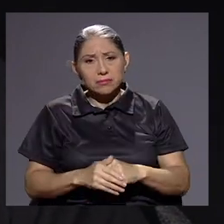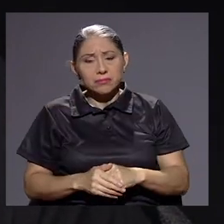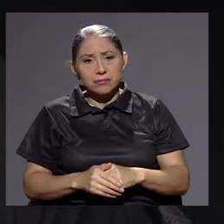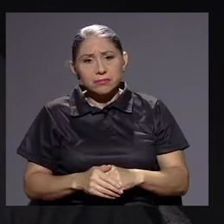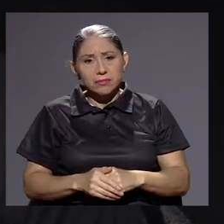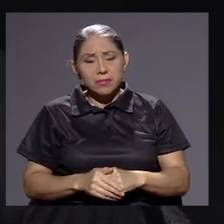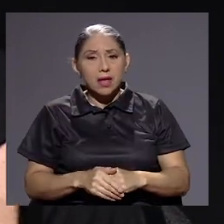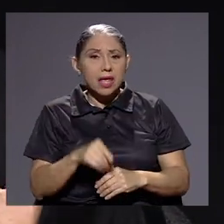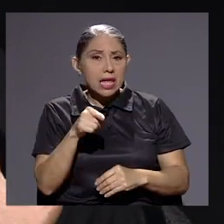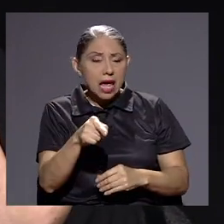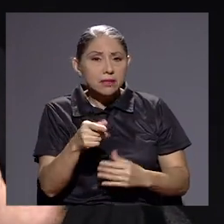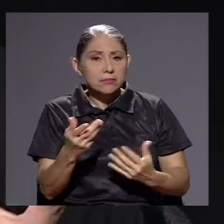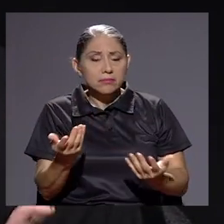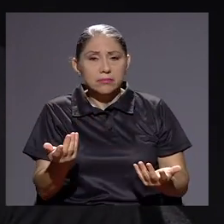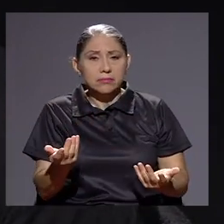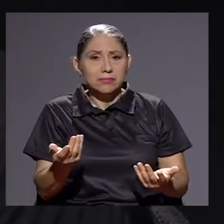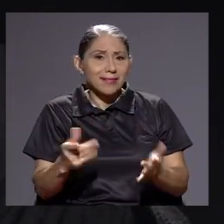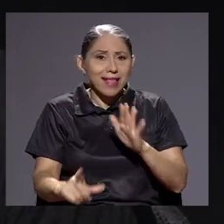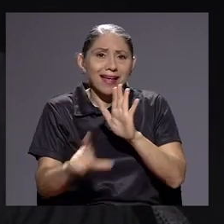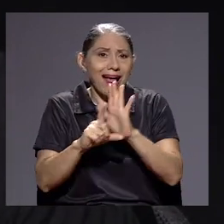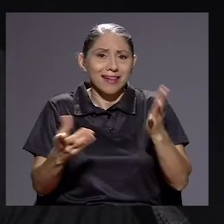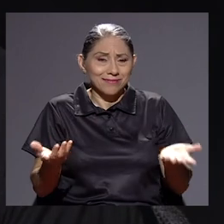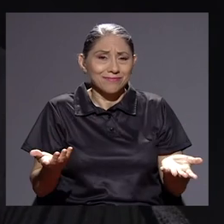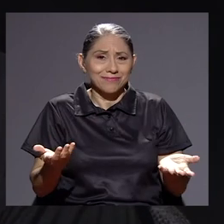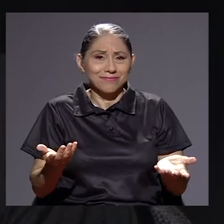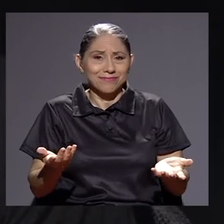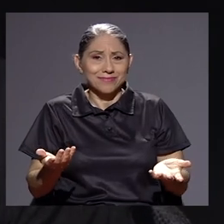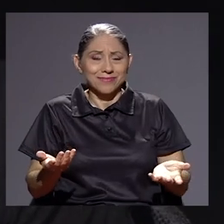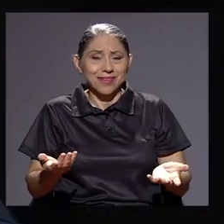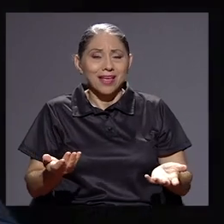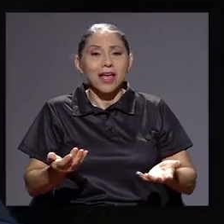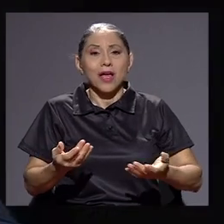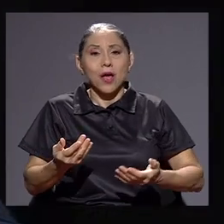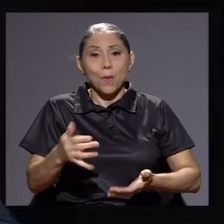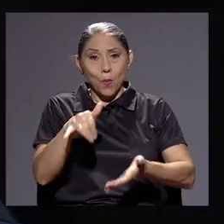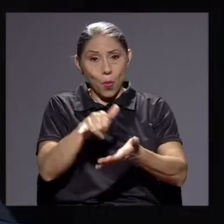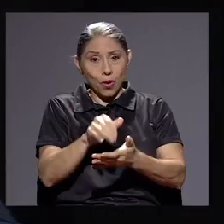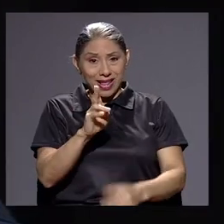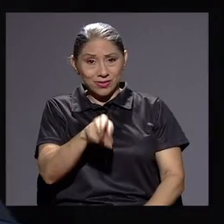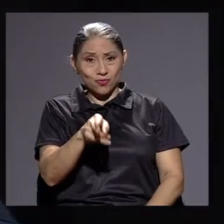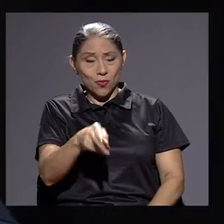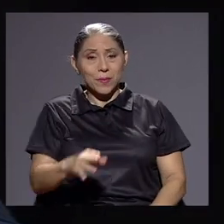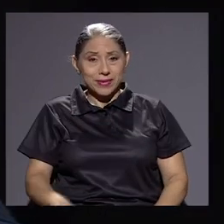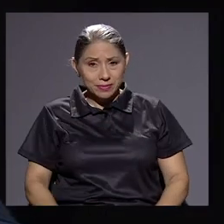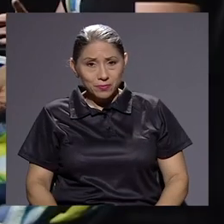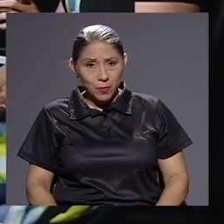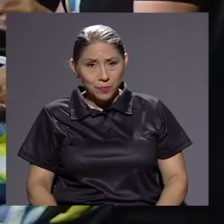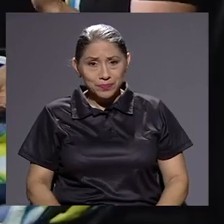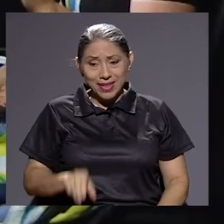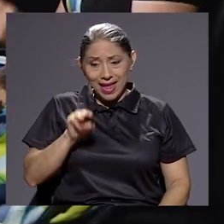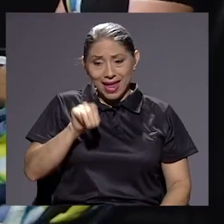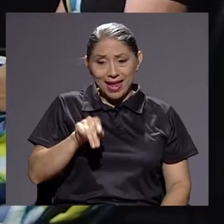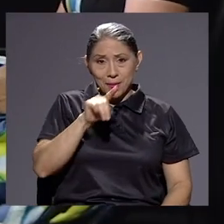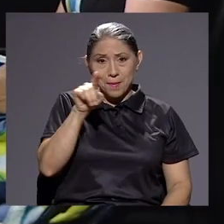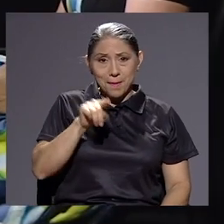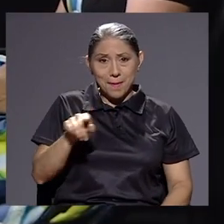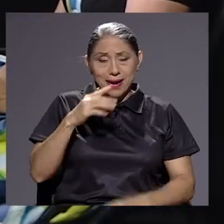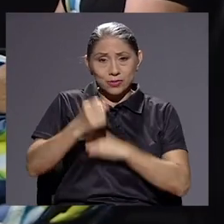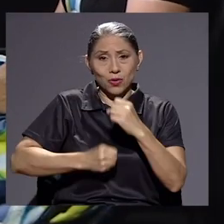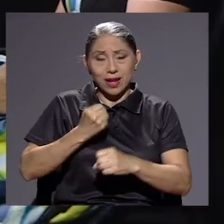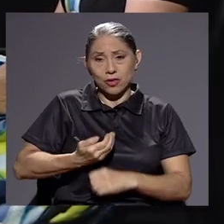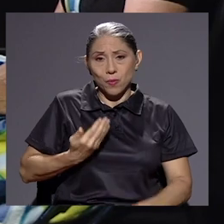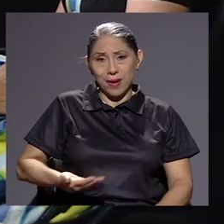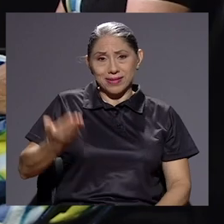legal, llamémoslo de esta manera. Por eso mismo, como les comentaba, en marzo del año pasado,